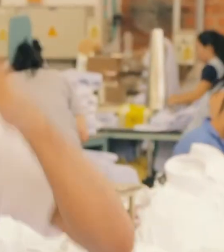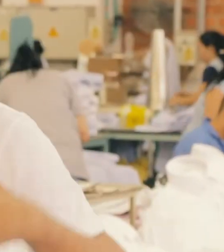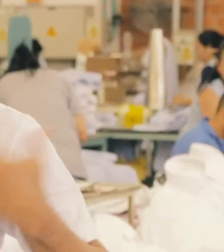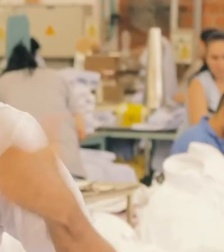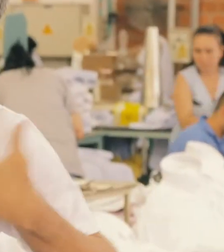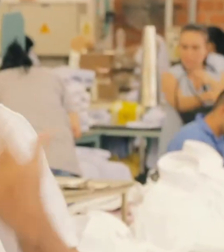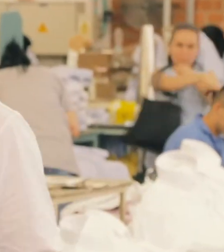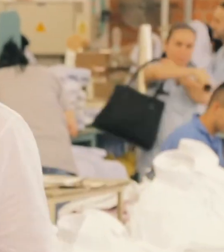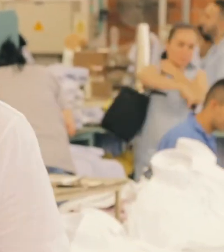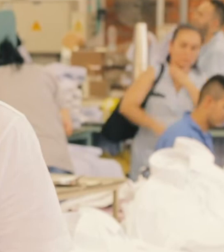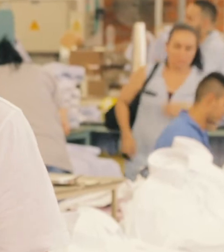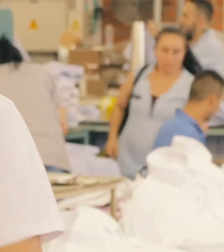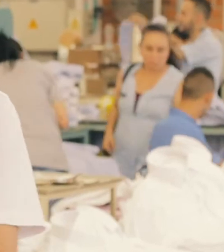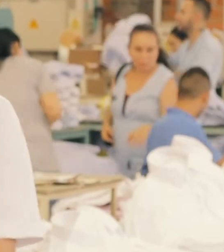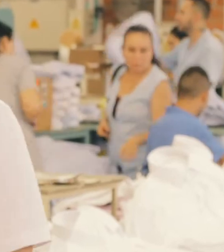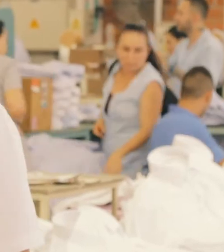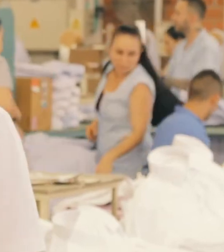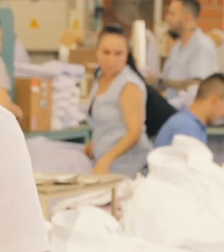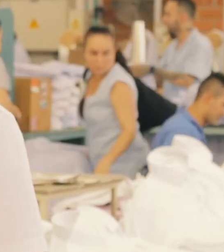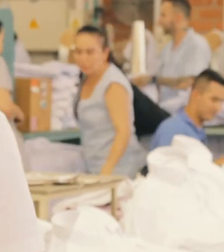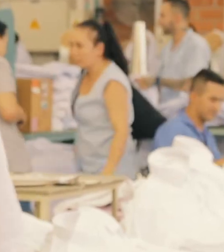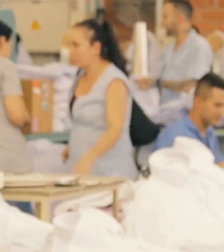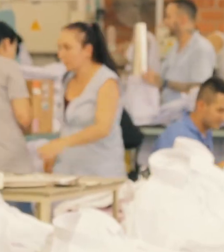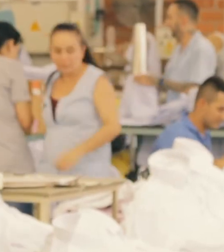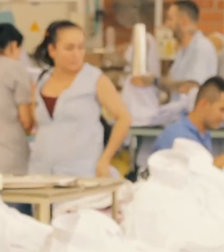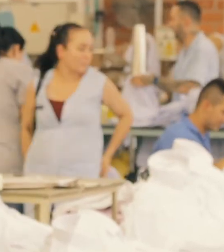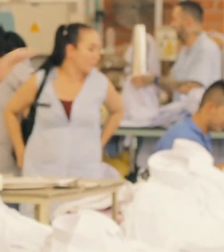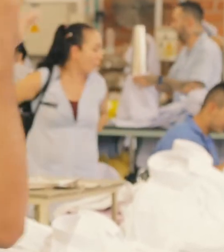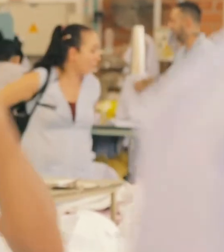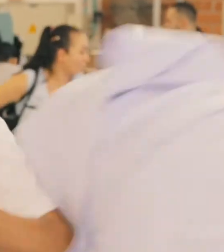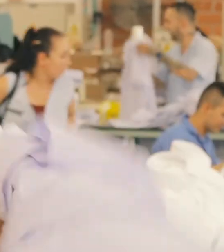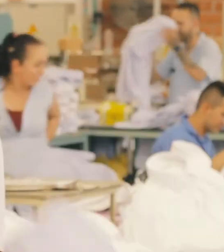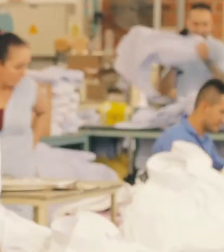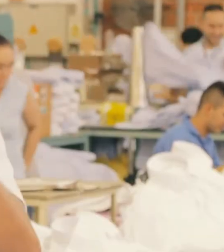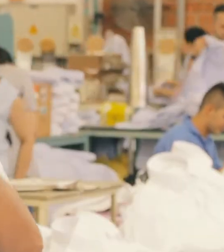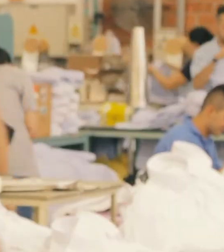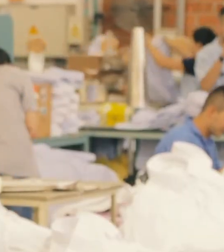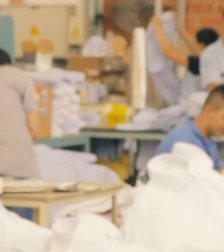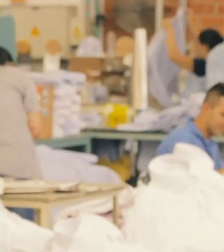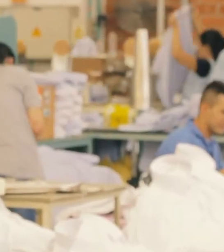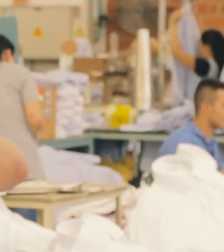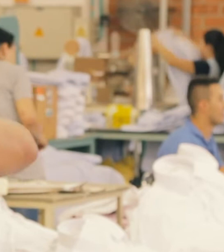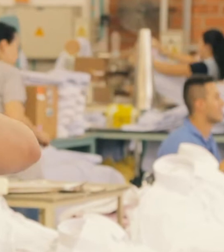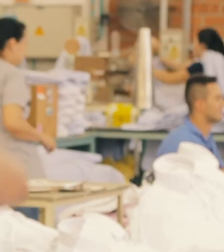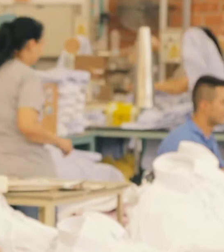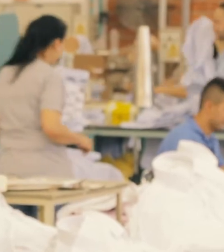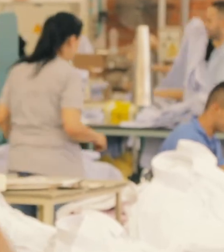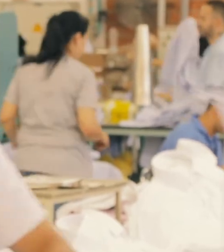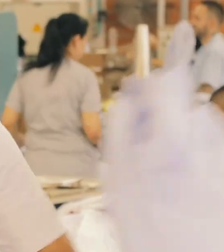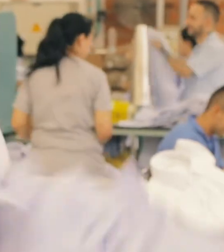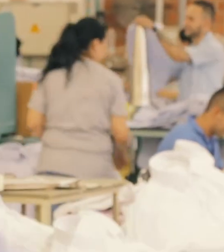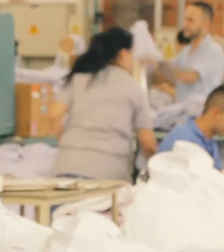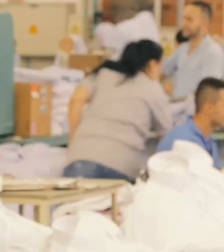Muy bien, muy contento, muy emocionado de poder estar aquí, la experiencia que